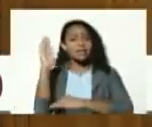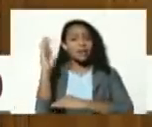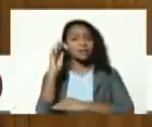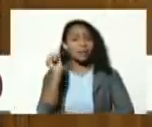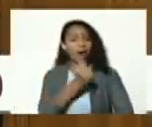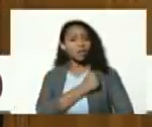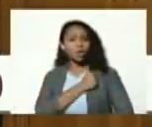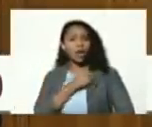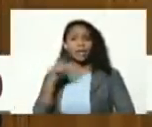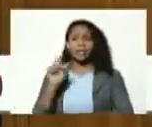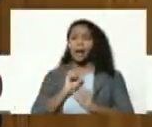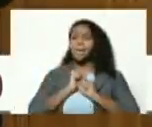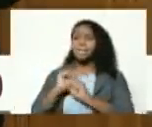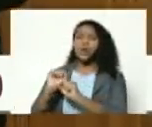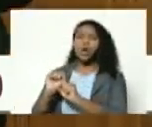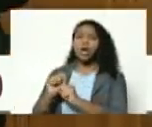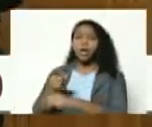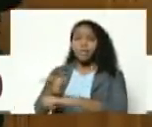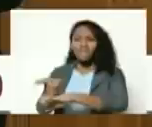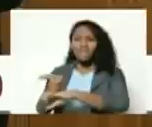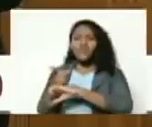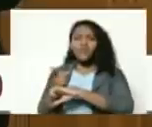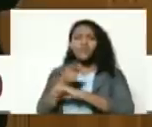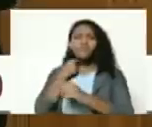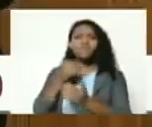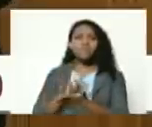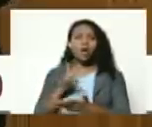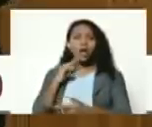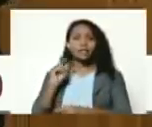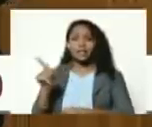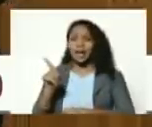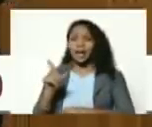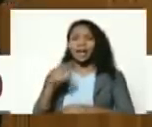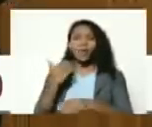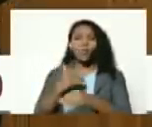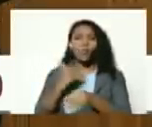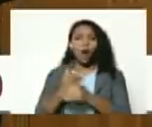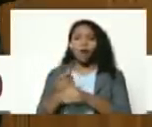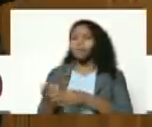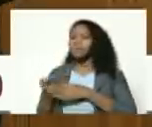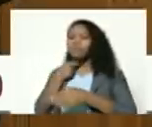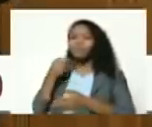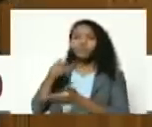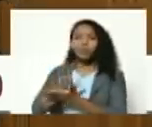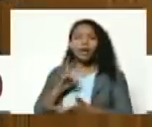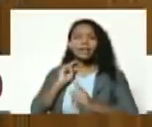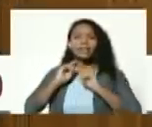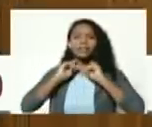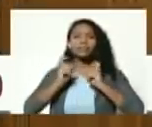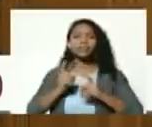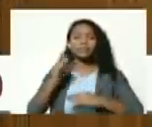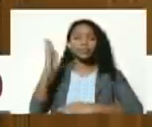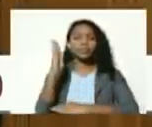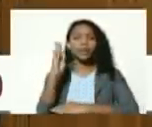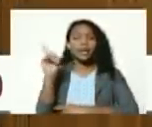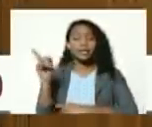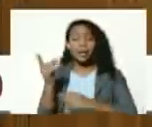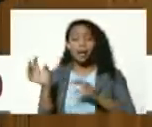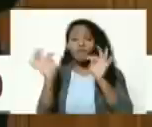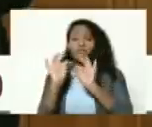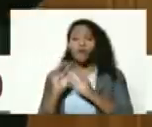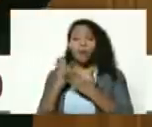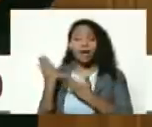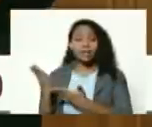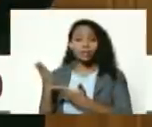a quien fusilaran o quien muriera de manera trágica ser enterrado en el cementerio católico de tal manera que